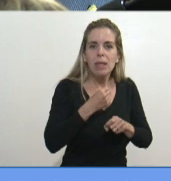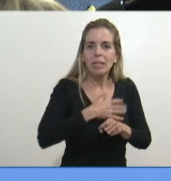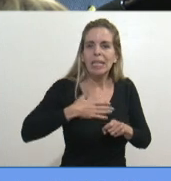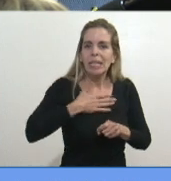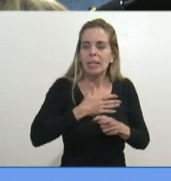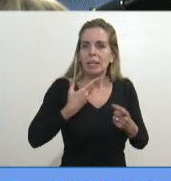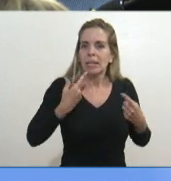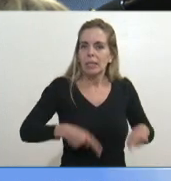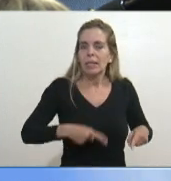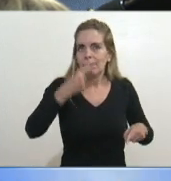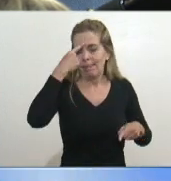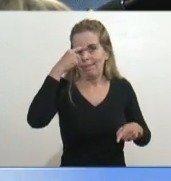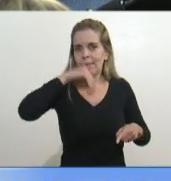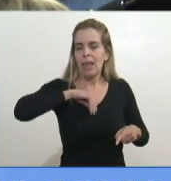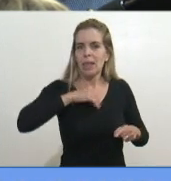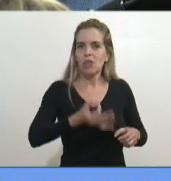que no traiga yo el virus encima.